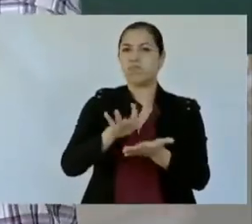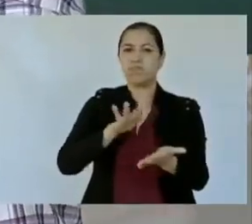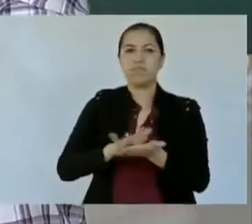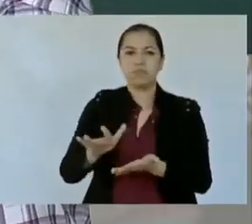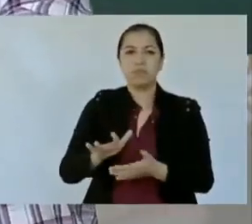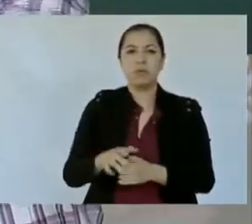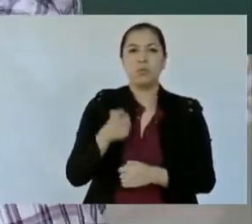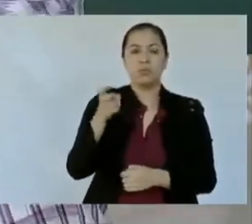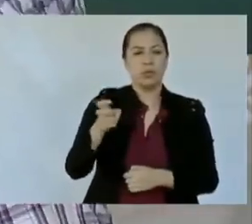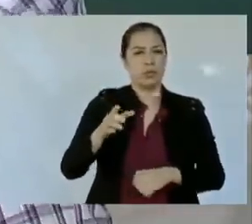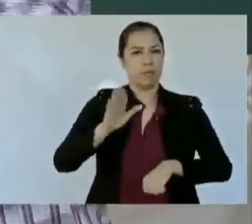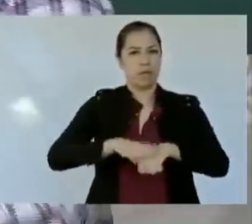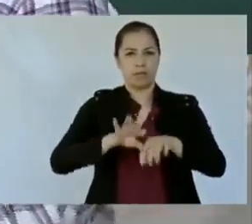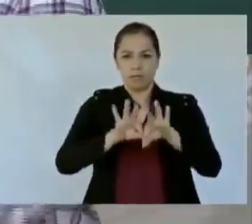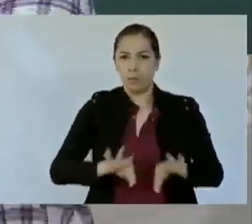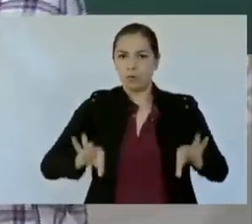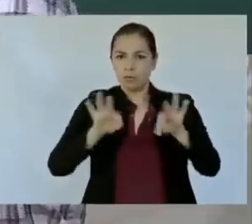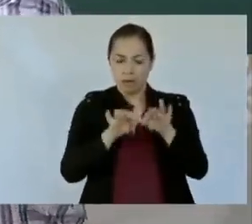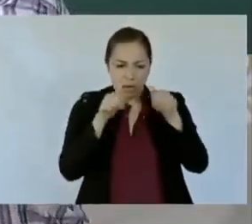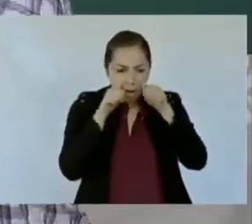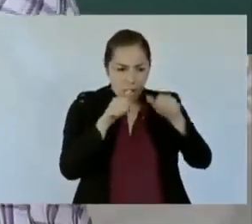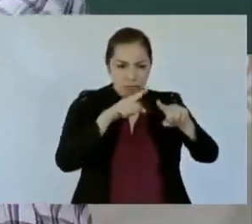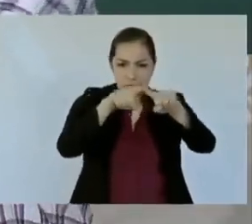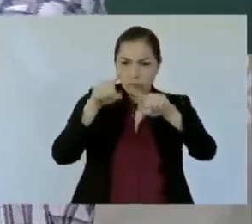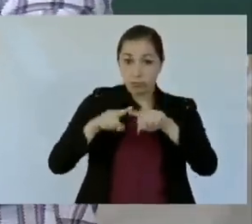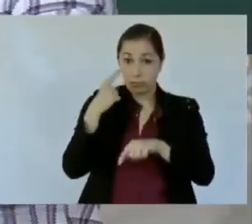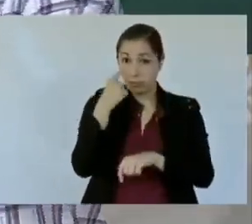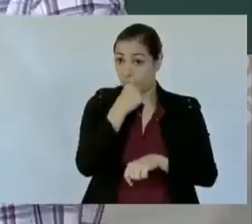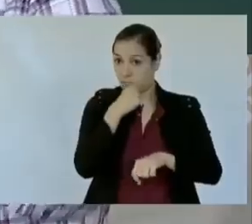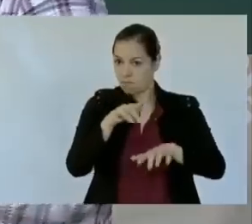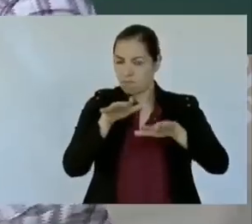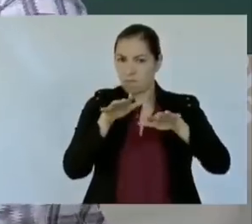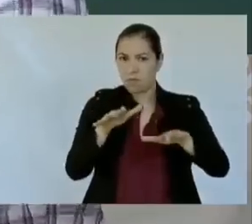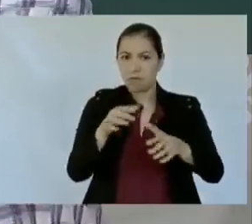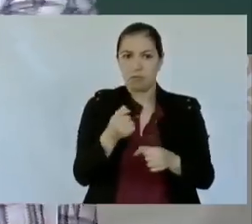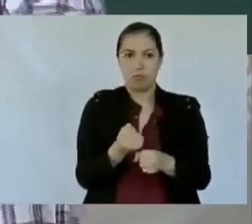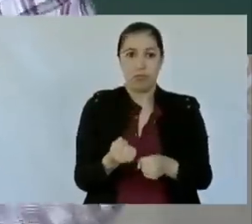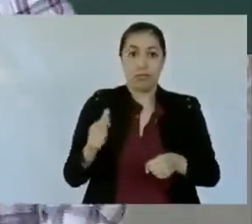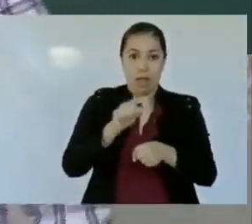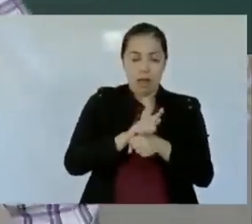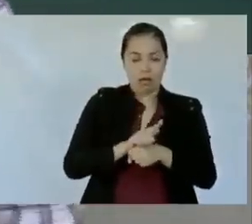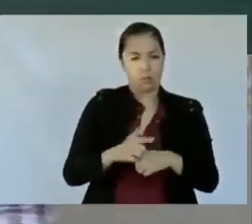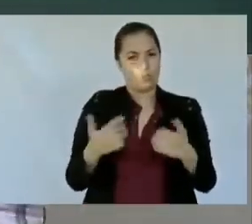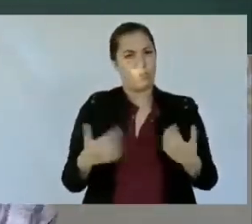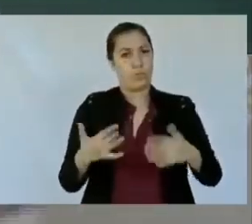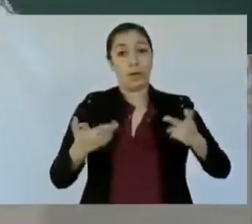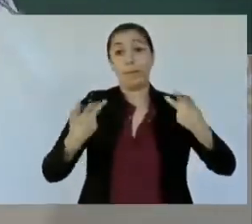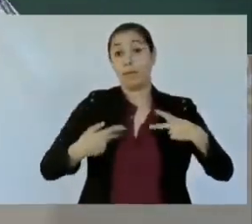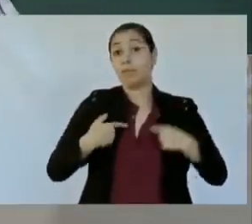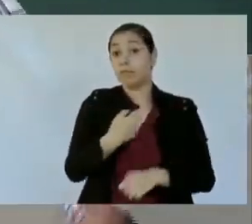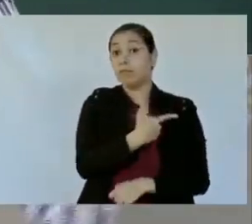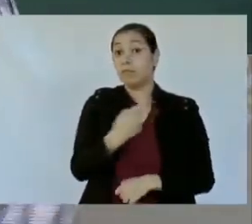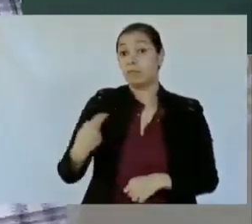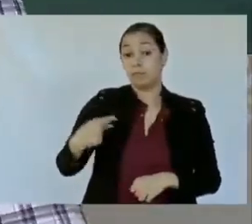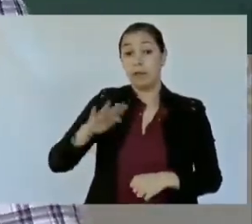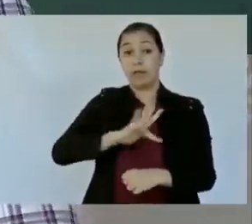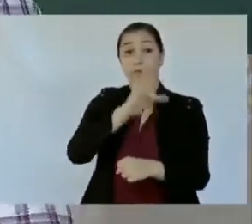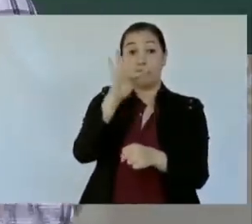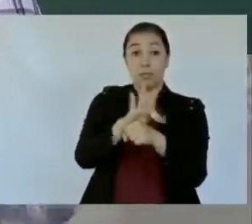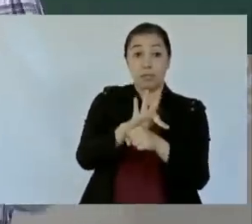que traen el mayor impacto social para la gente más humilde. Y creo que eso es